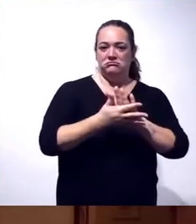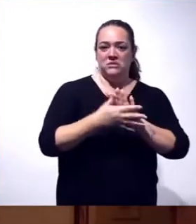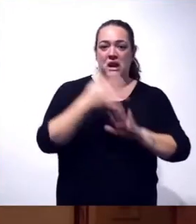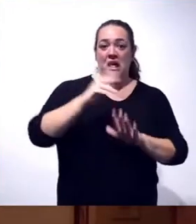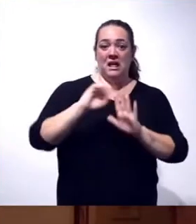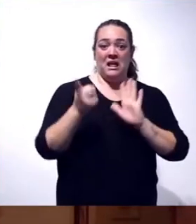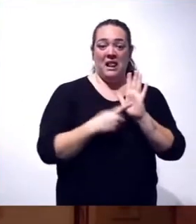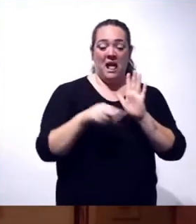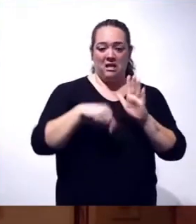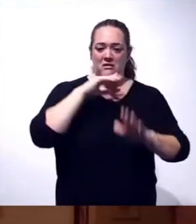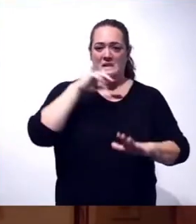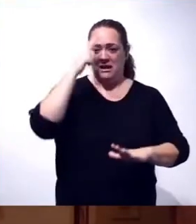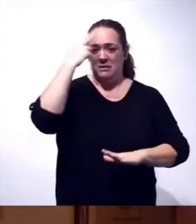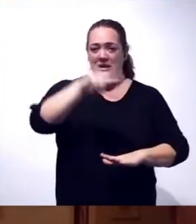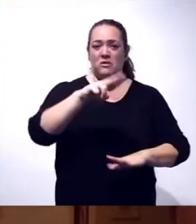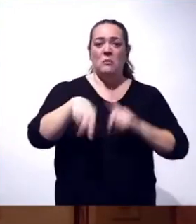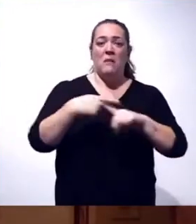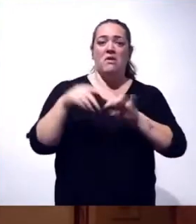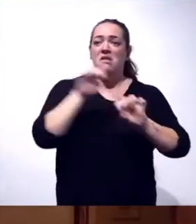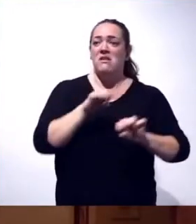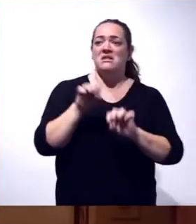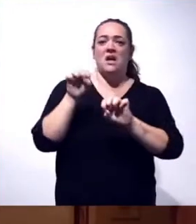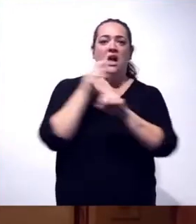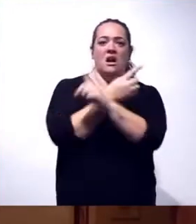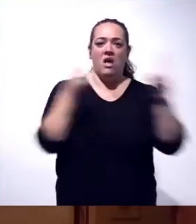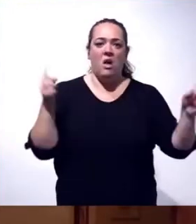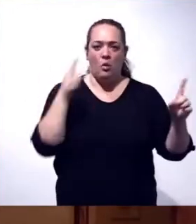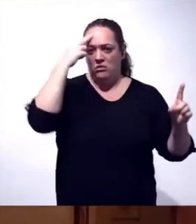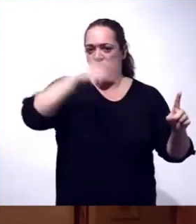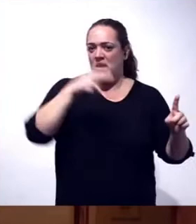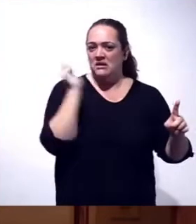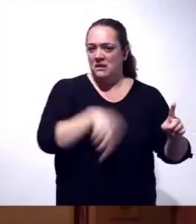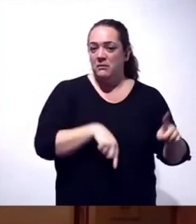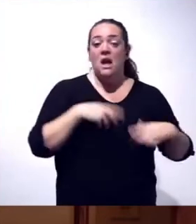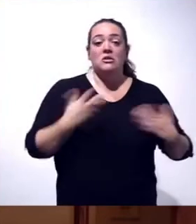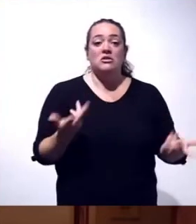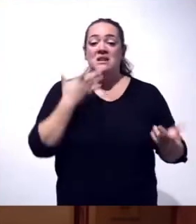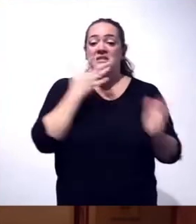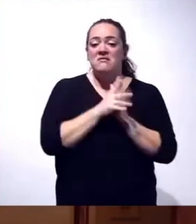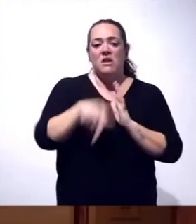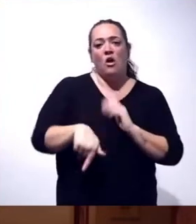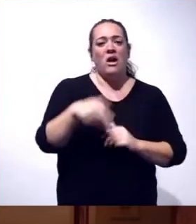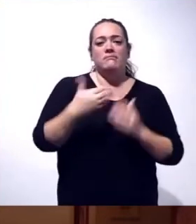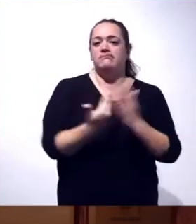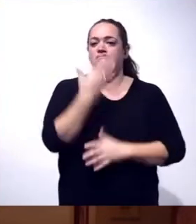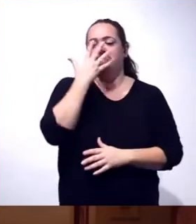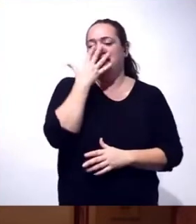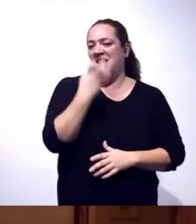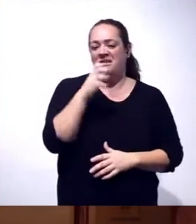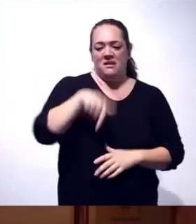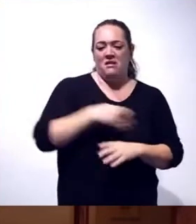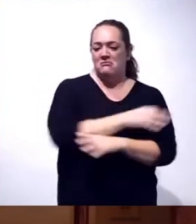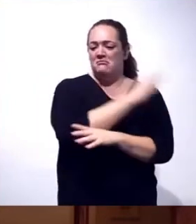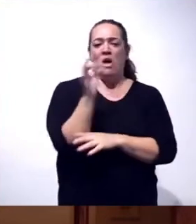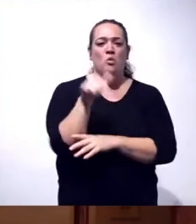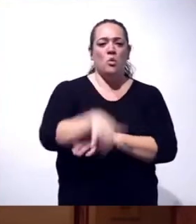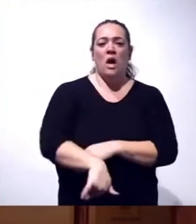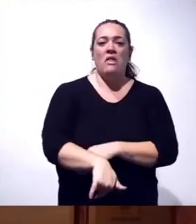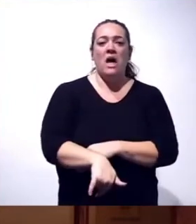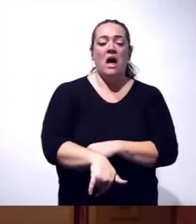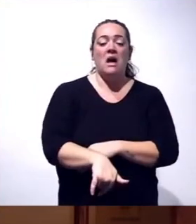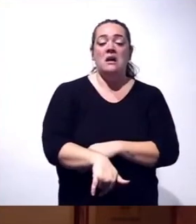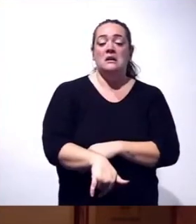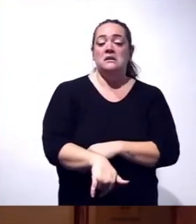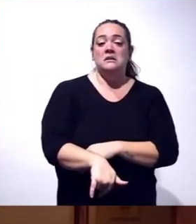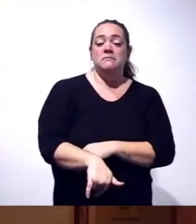Respetando la legitimidad y la defensa de cada cual. Y por tanto, es un día tristísimo el de hoy, esta madrugada, lamentablemente será